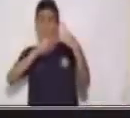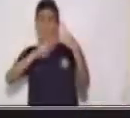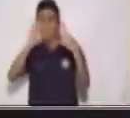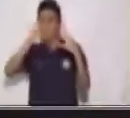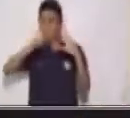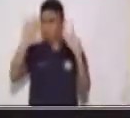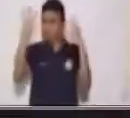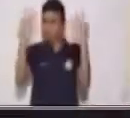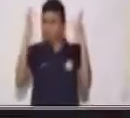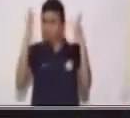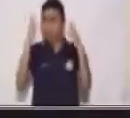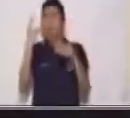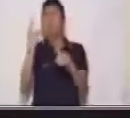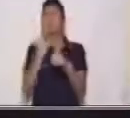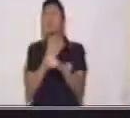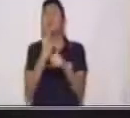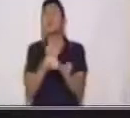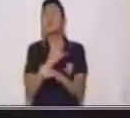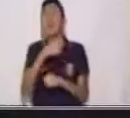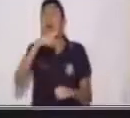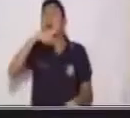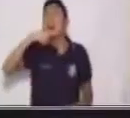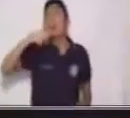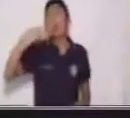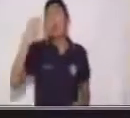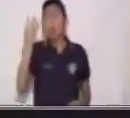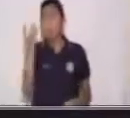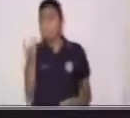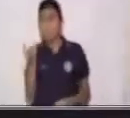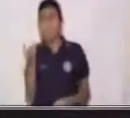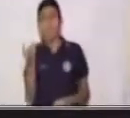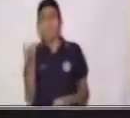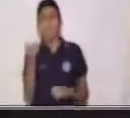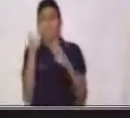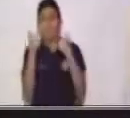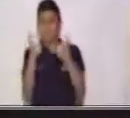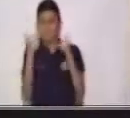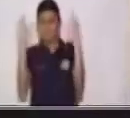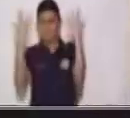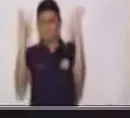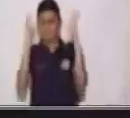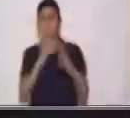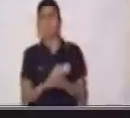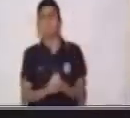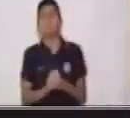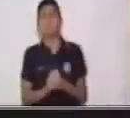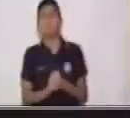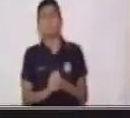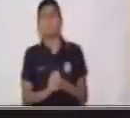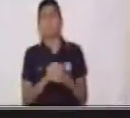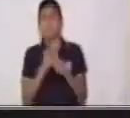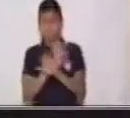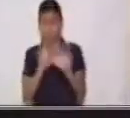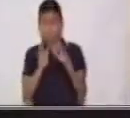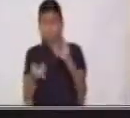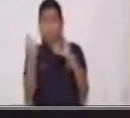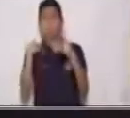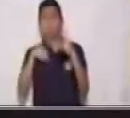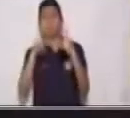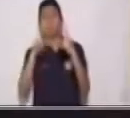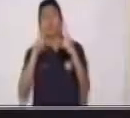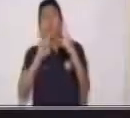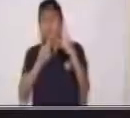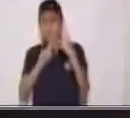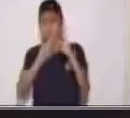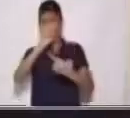Muy bien. Usa el tomate. Muy bien, los felicito. Y vamos a ver la